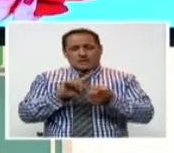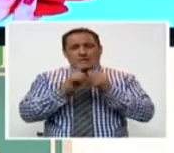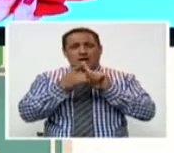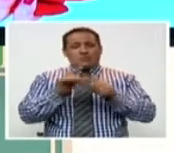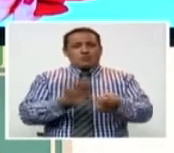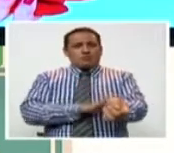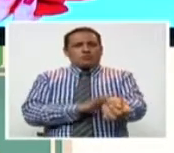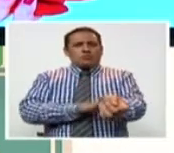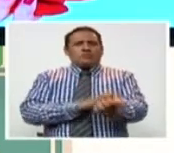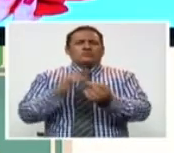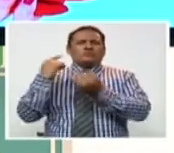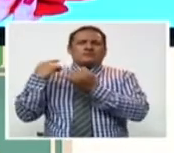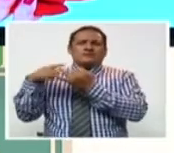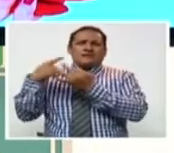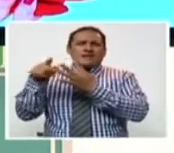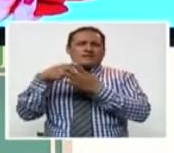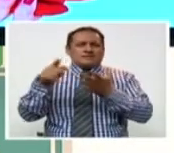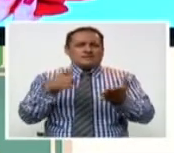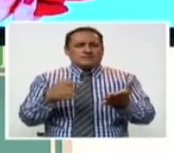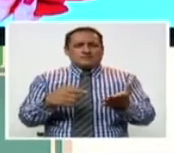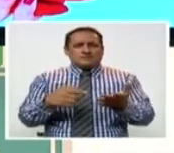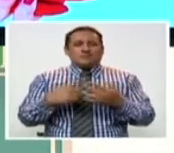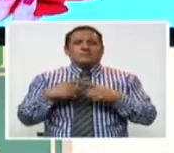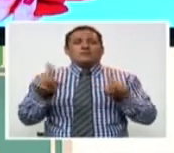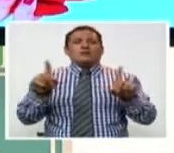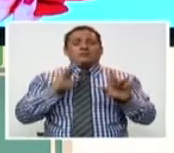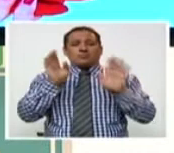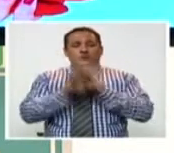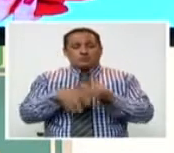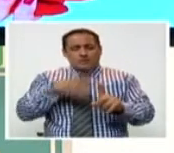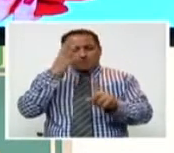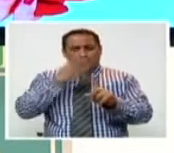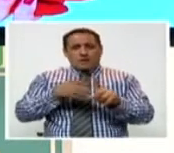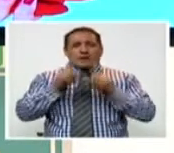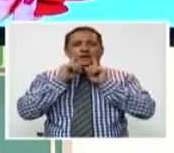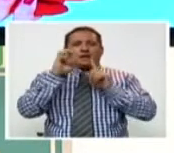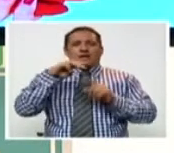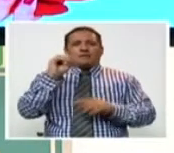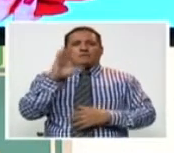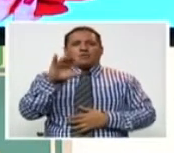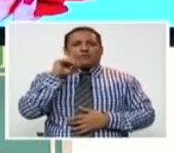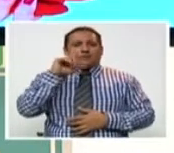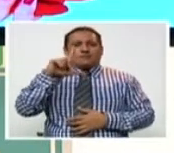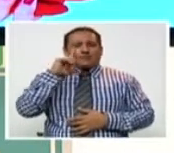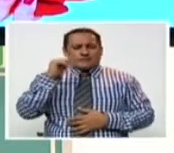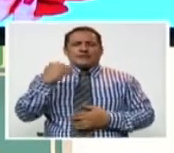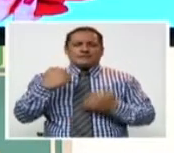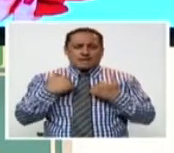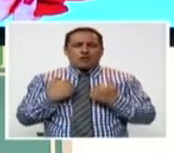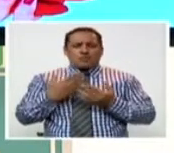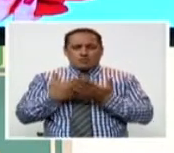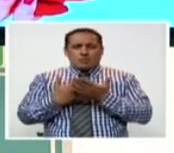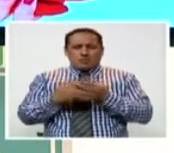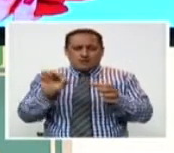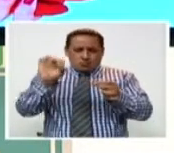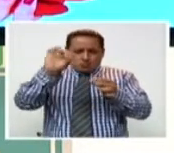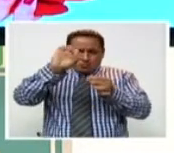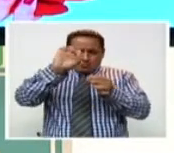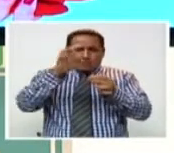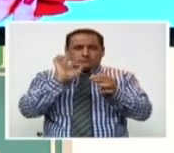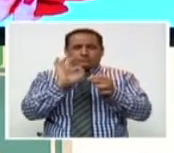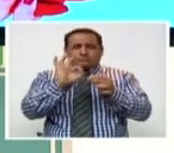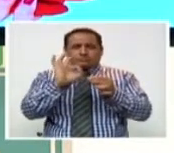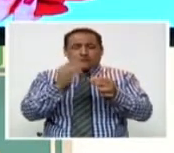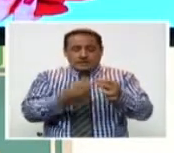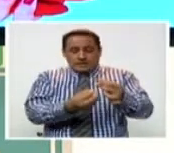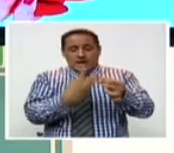de la coagulación son amplios, son muchos. Pero para diagnosticar la hemofilia tenemos pruebas precisas y exactas,